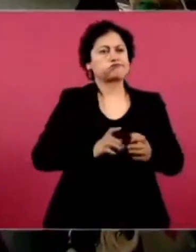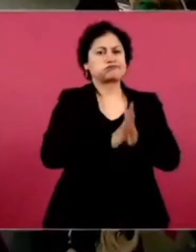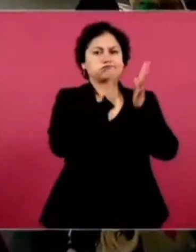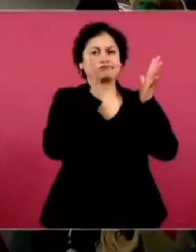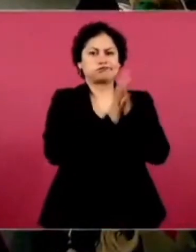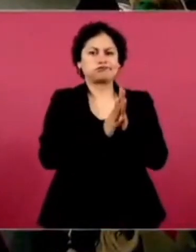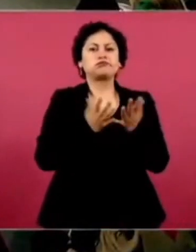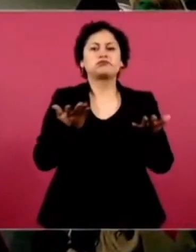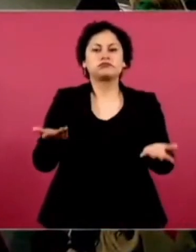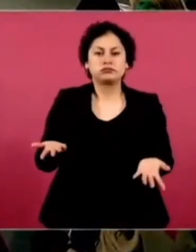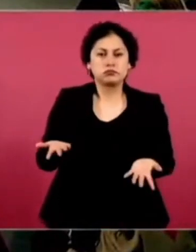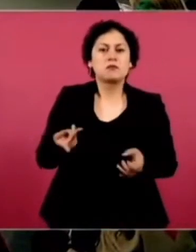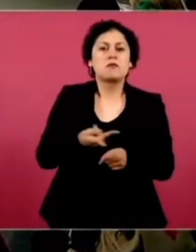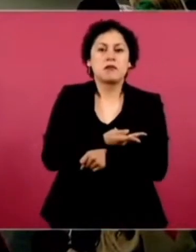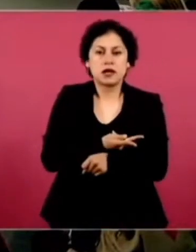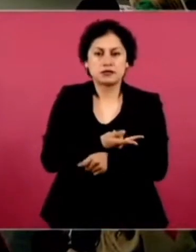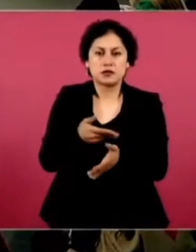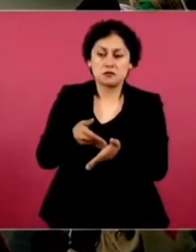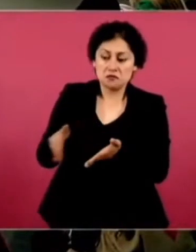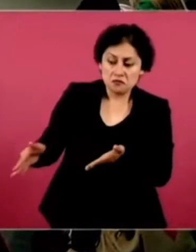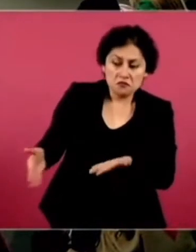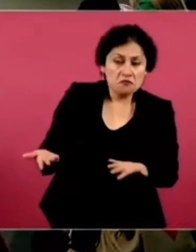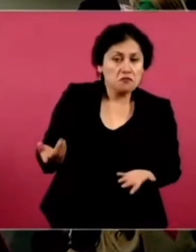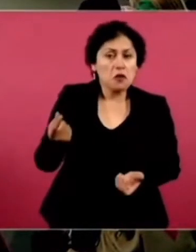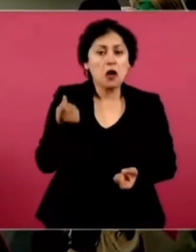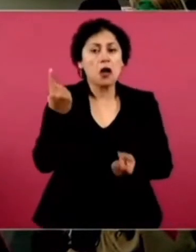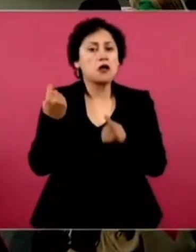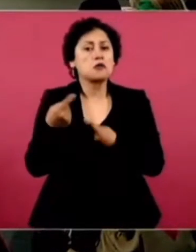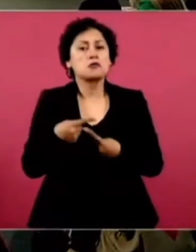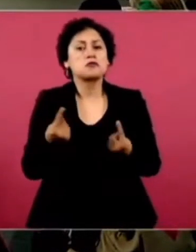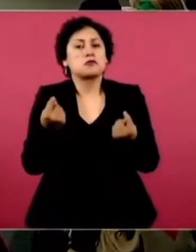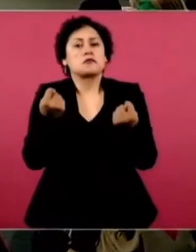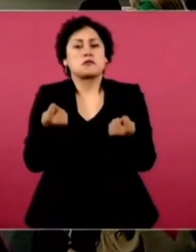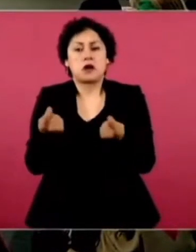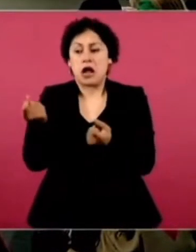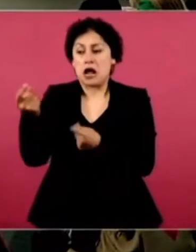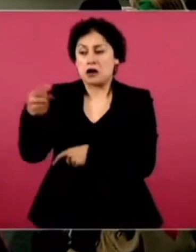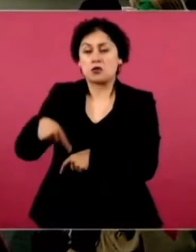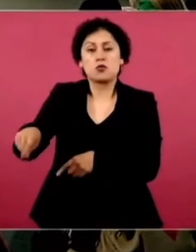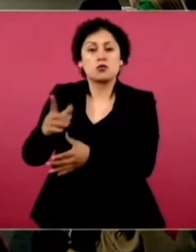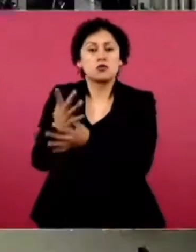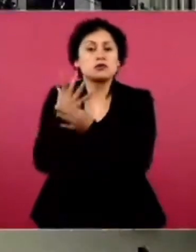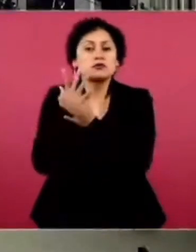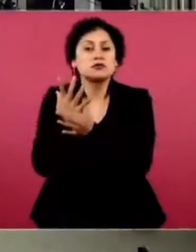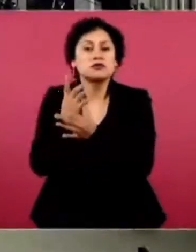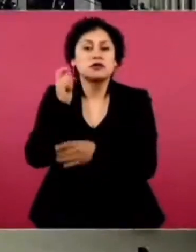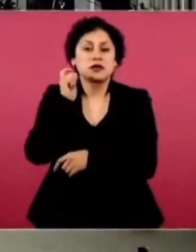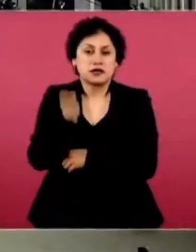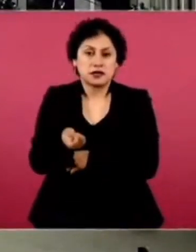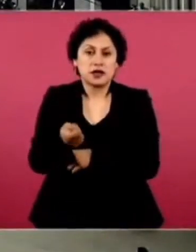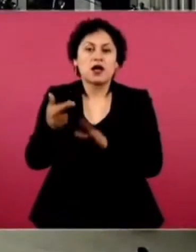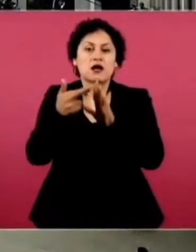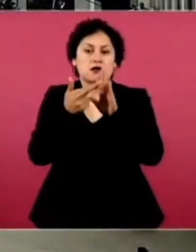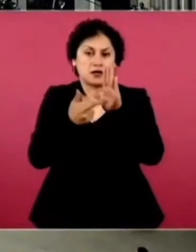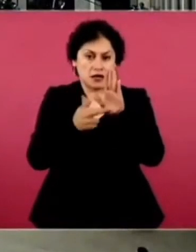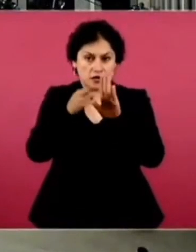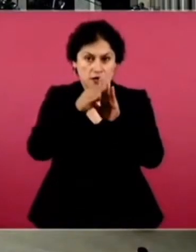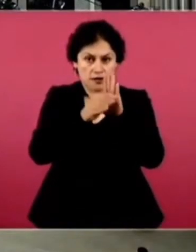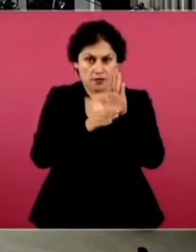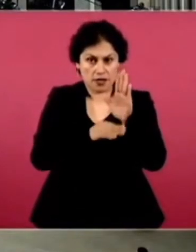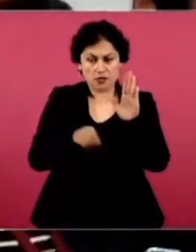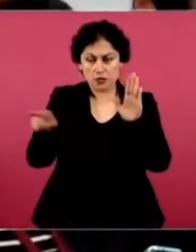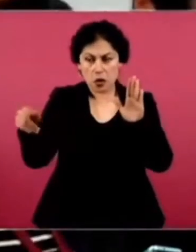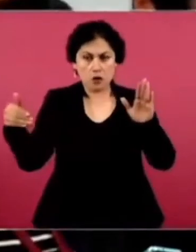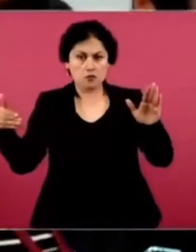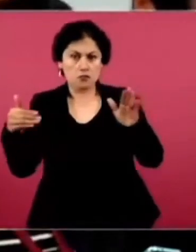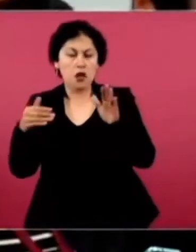pues ver qué va a suceder si entonces siguen sin hacer caso. Alguno de los que mencionaban o lo que argumentaban es que si hay protocolos que seguir, los siguen, pero